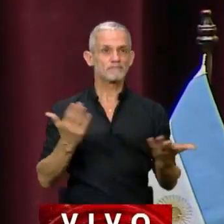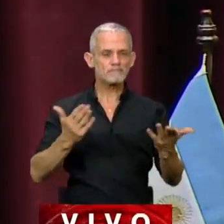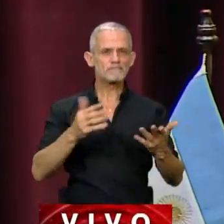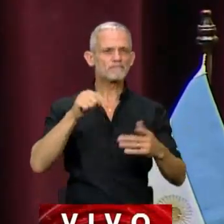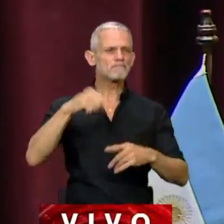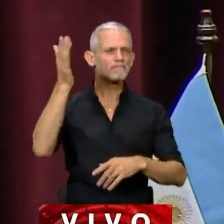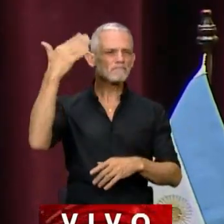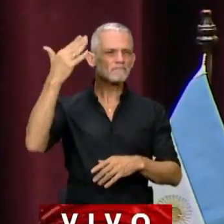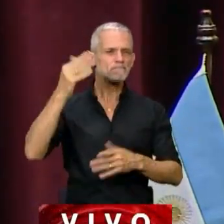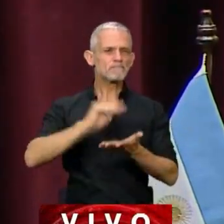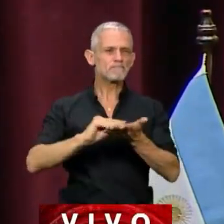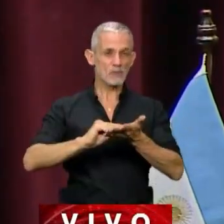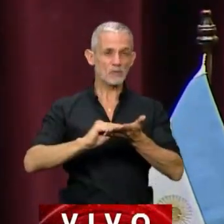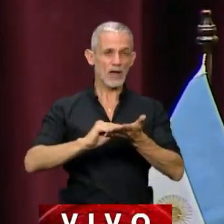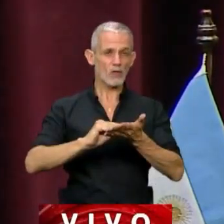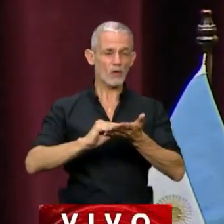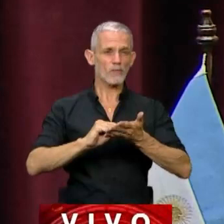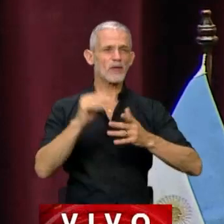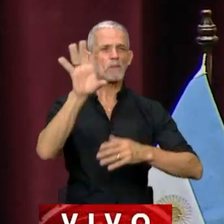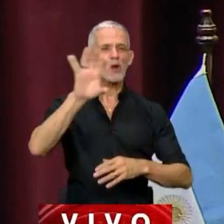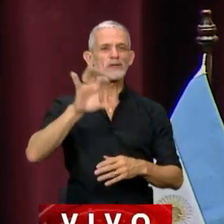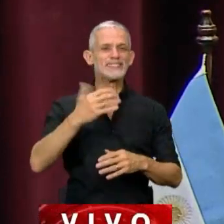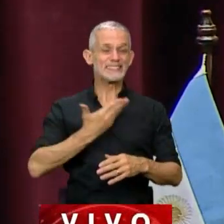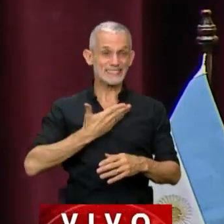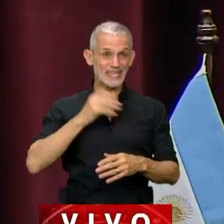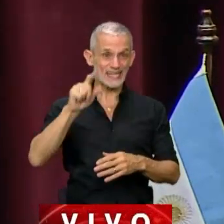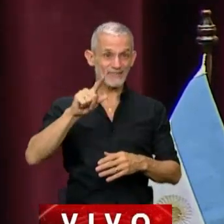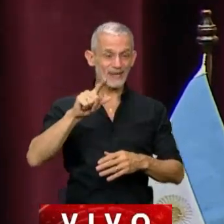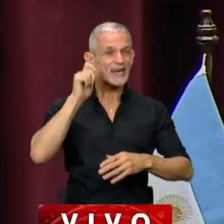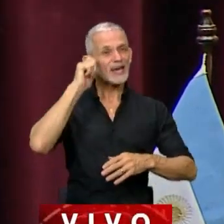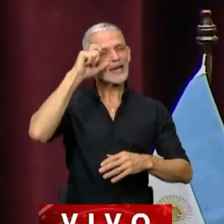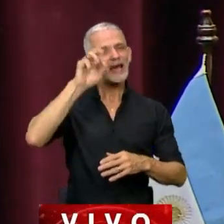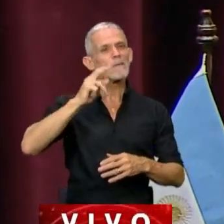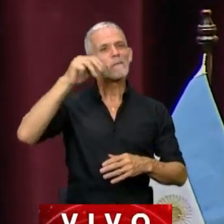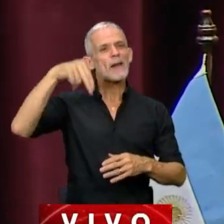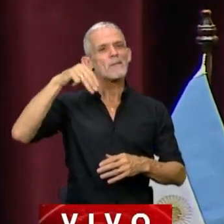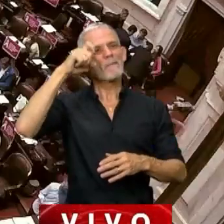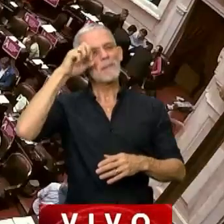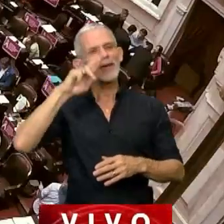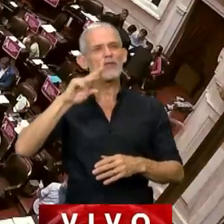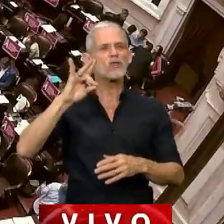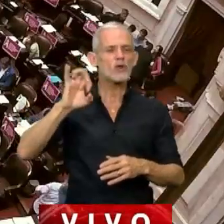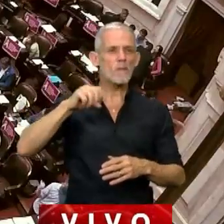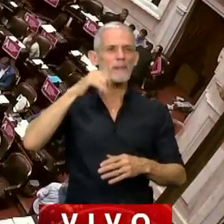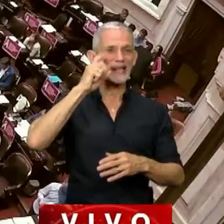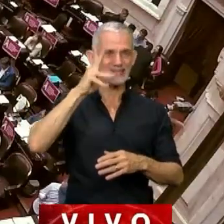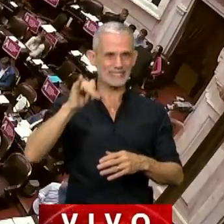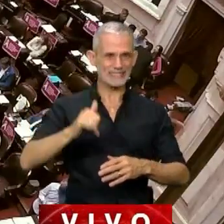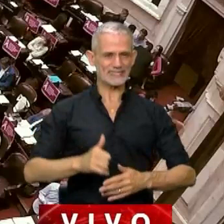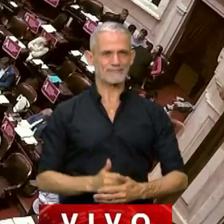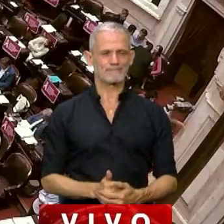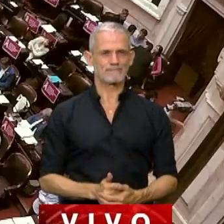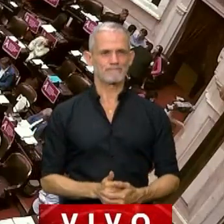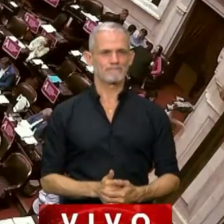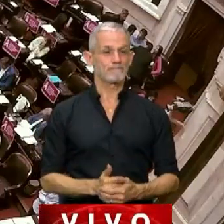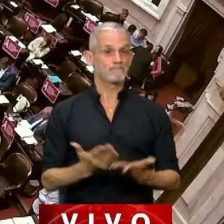Continúa en el uso de la palabra el diputado por la provincia de Santa Fe, Germán Pedro Martínez. Gracias, Presidente.